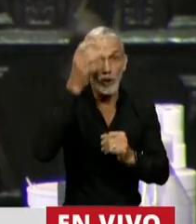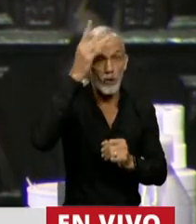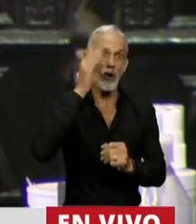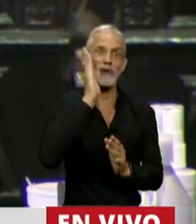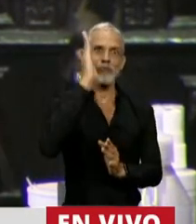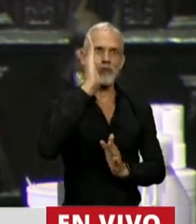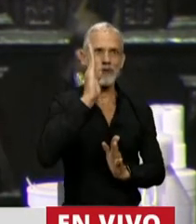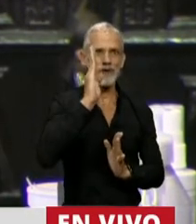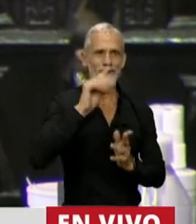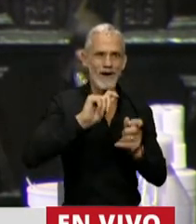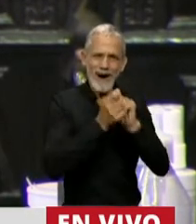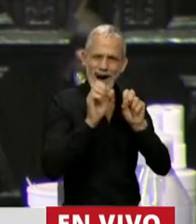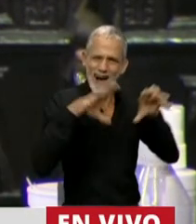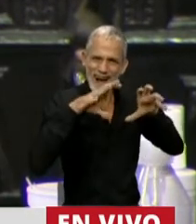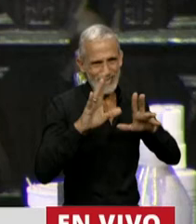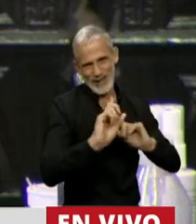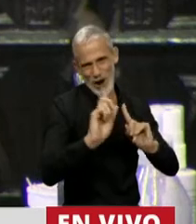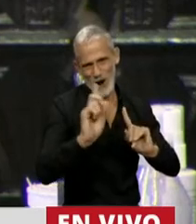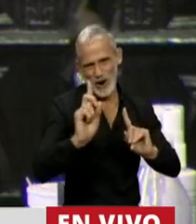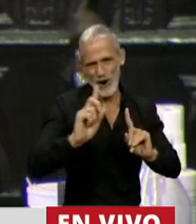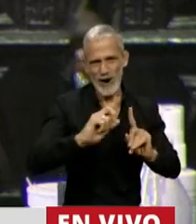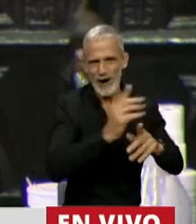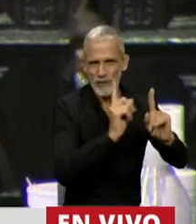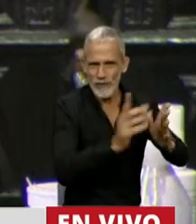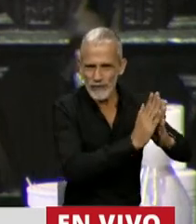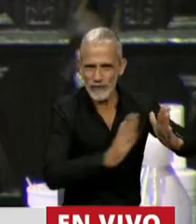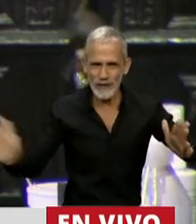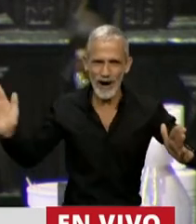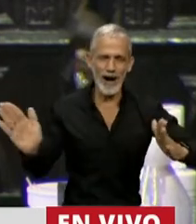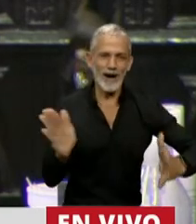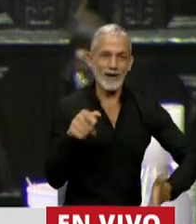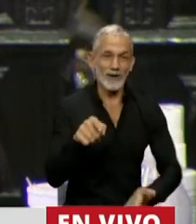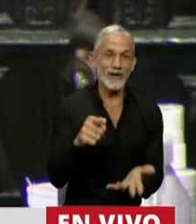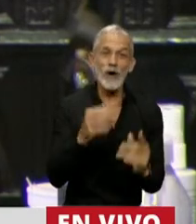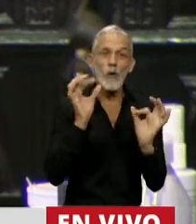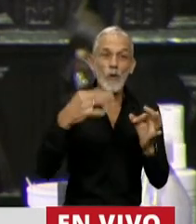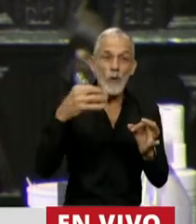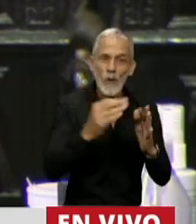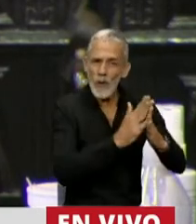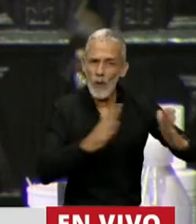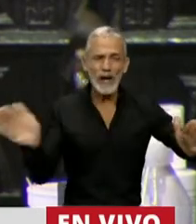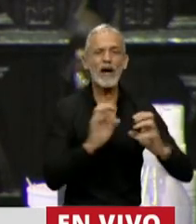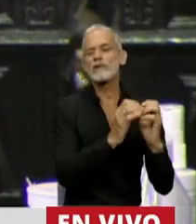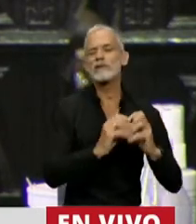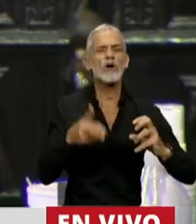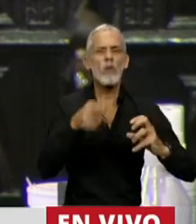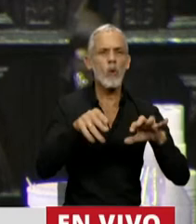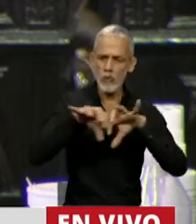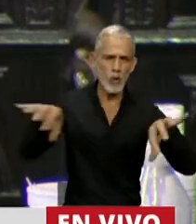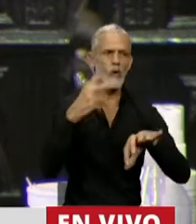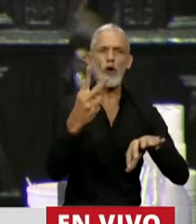las 12 de la noche. Es una sola la sesión, es única, es un único acto. Dejen de decir barbaridades.